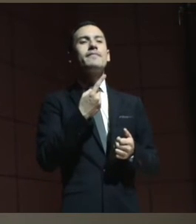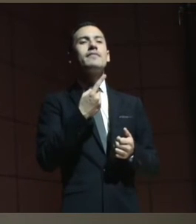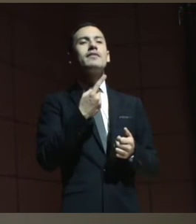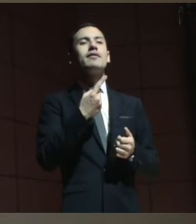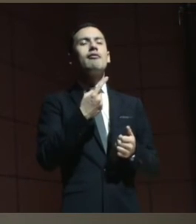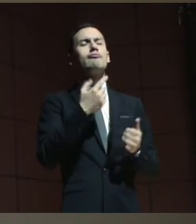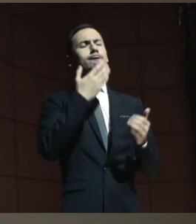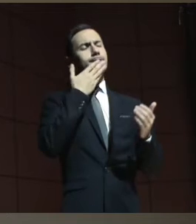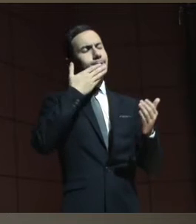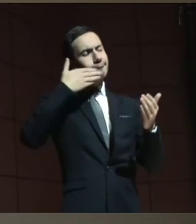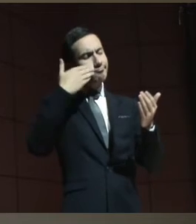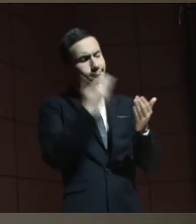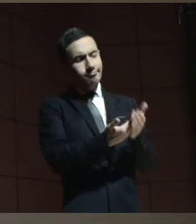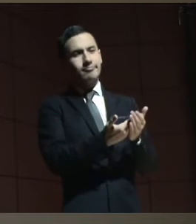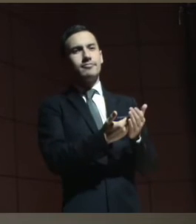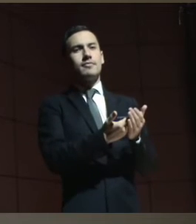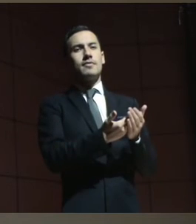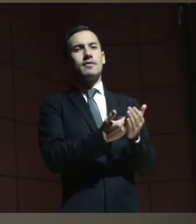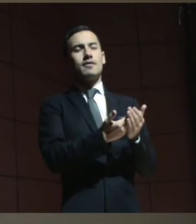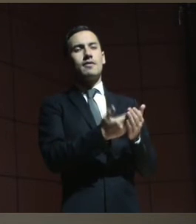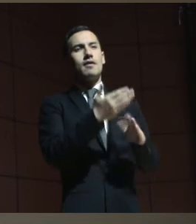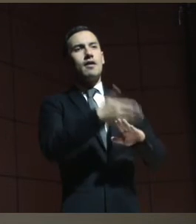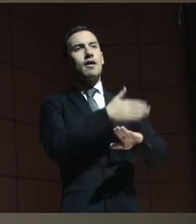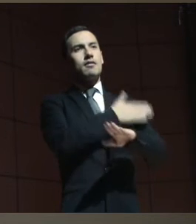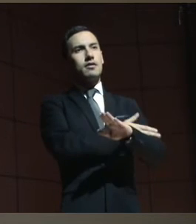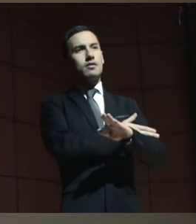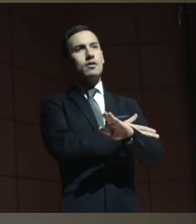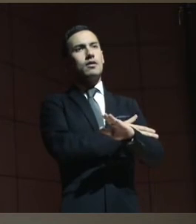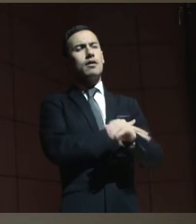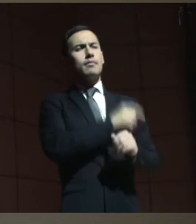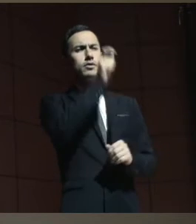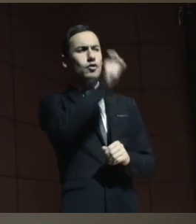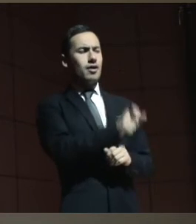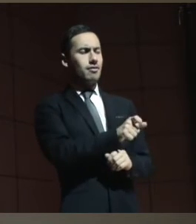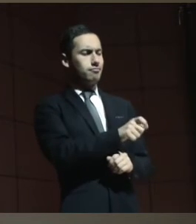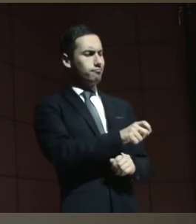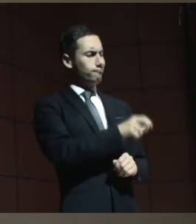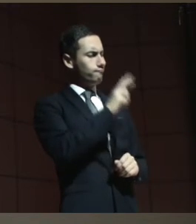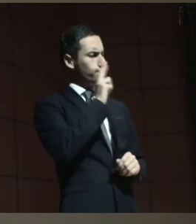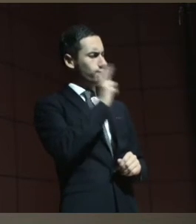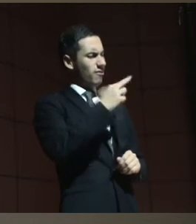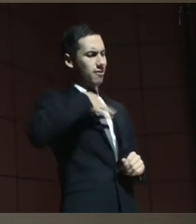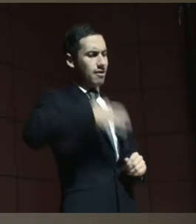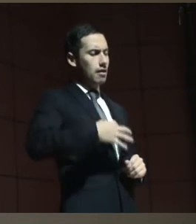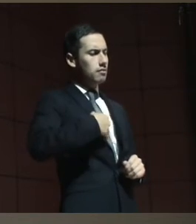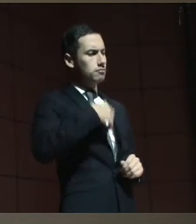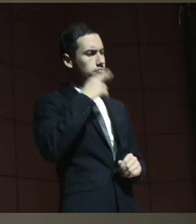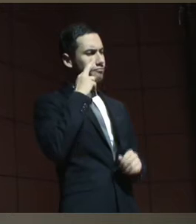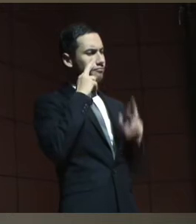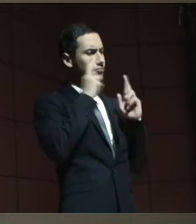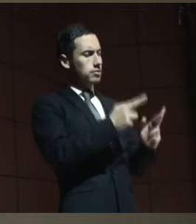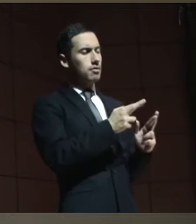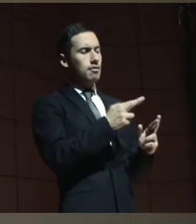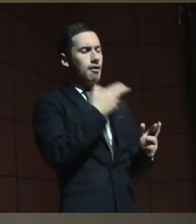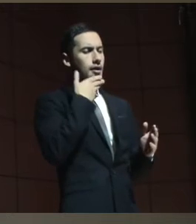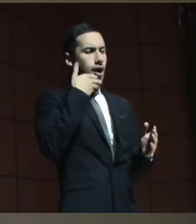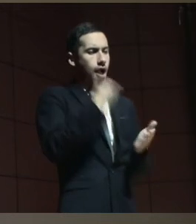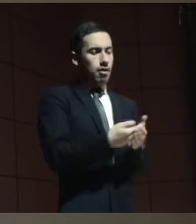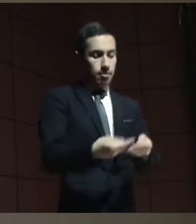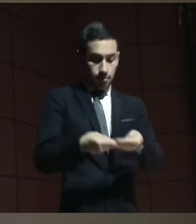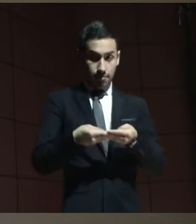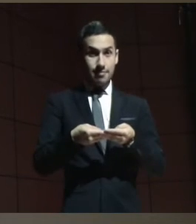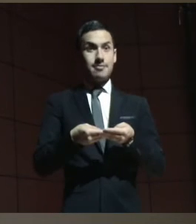forma en que se había reconocido la dignidad de la persona. Decía simplemente que muchas gracias